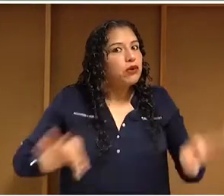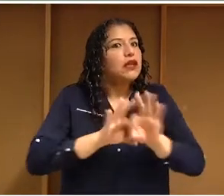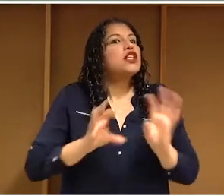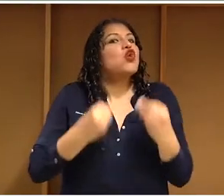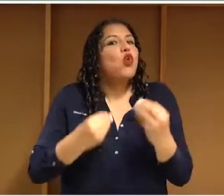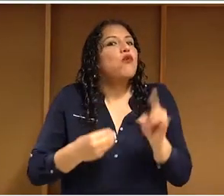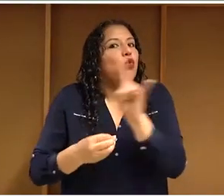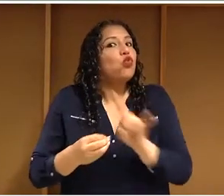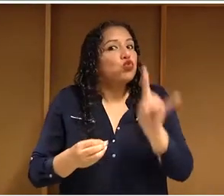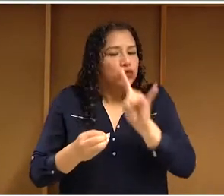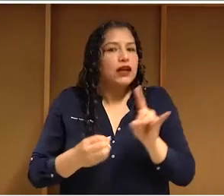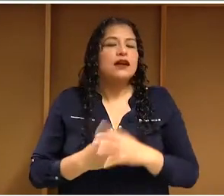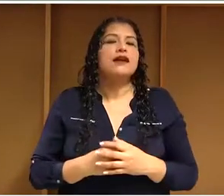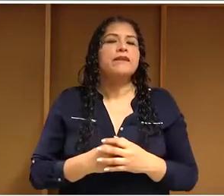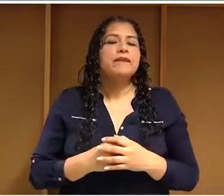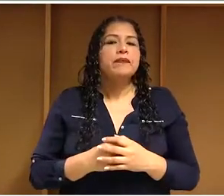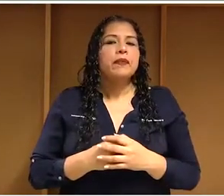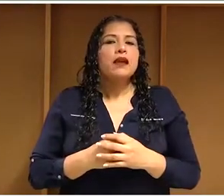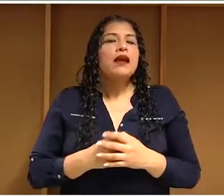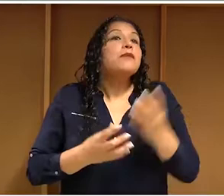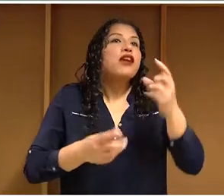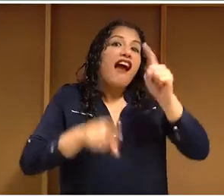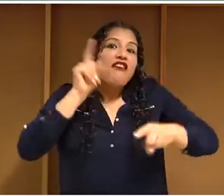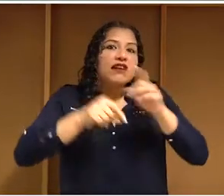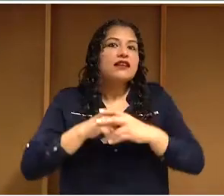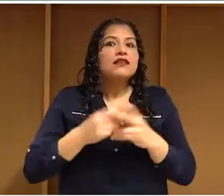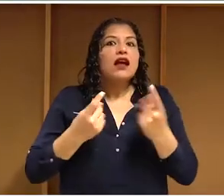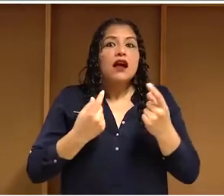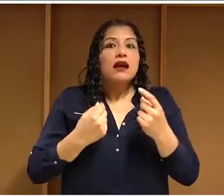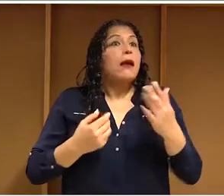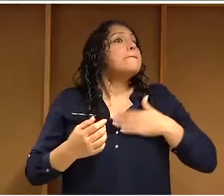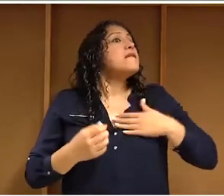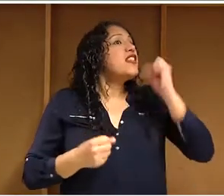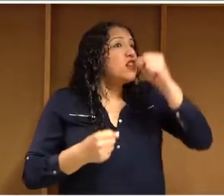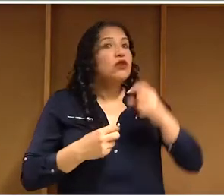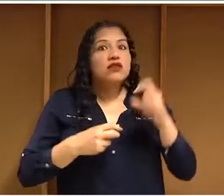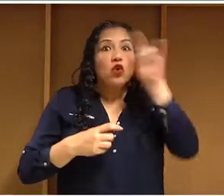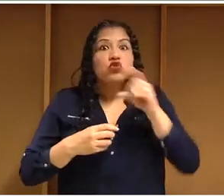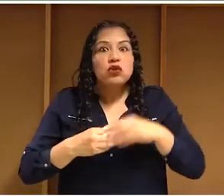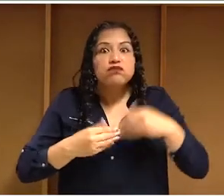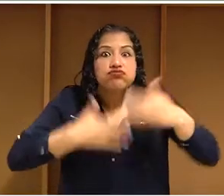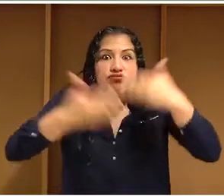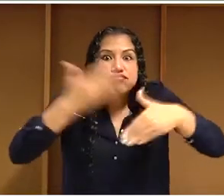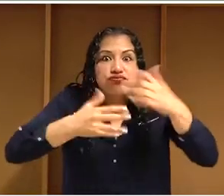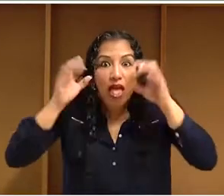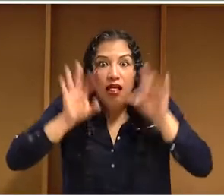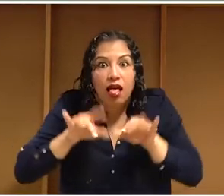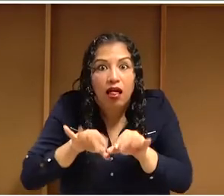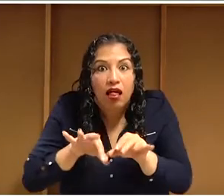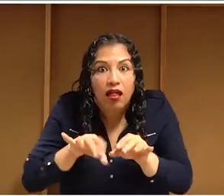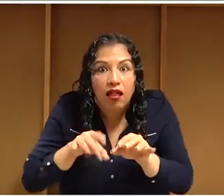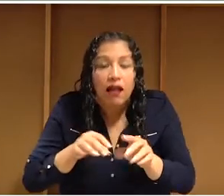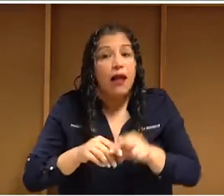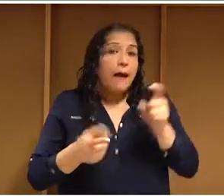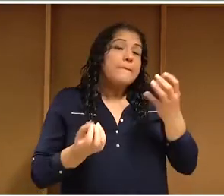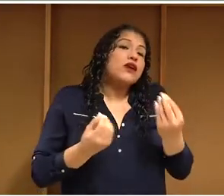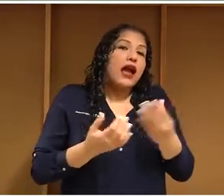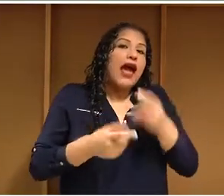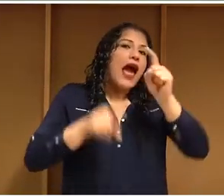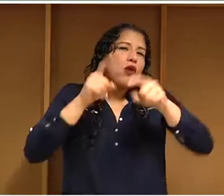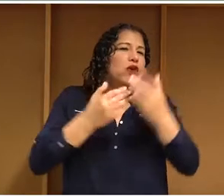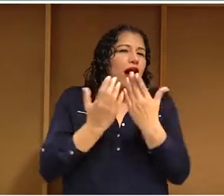sino que además esos derechos pueden ser acelerados y pueden ser mejorados por el uso de la tecnología. Entonces desarrollamos tecnología, tenemos aplicaciones web,